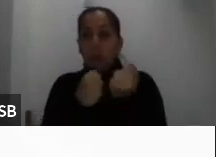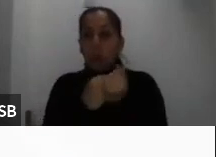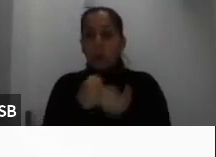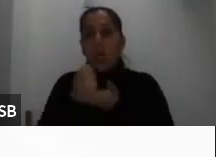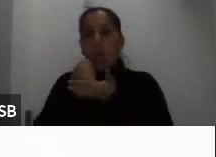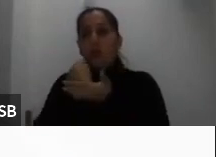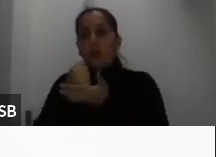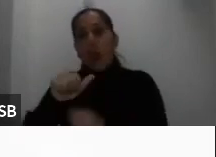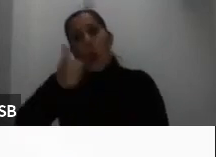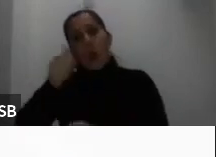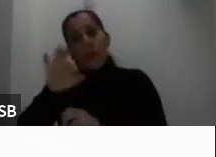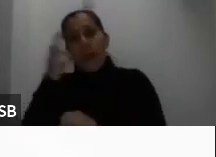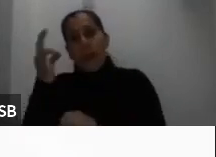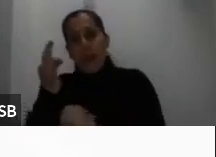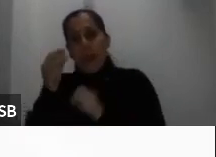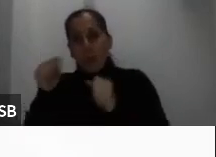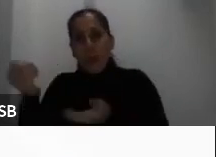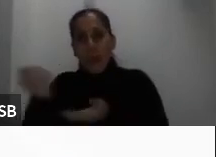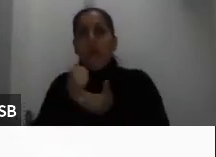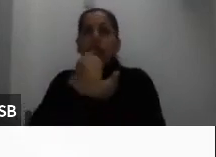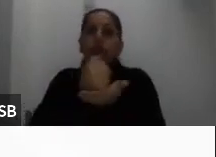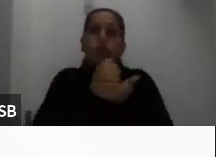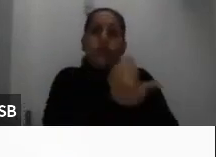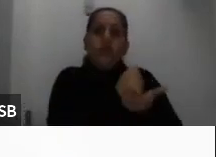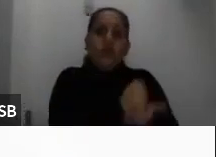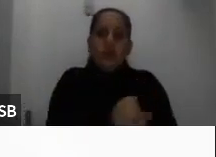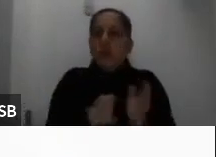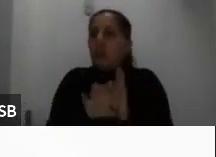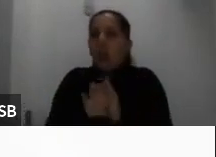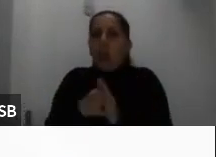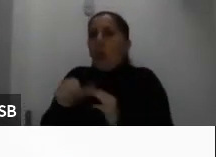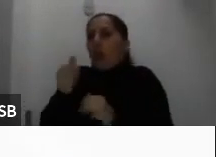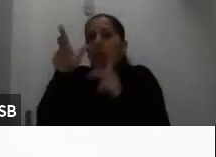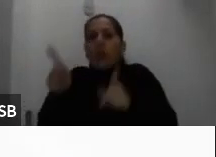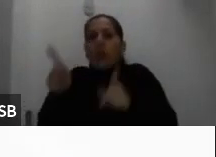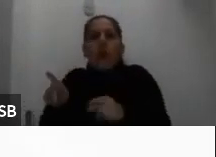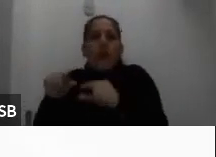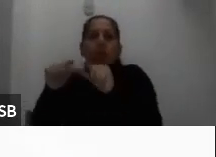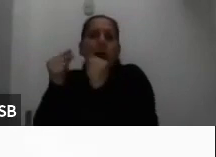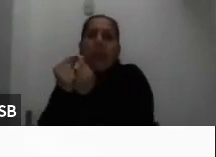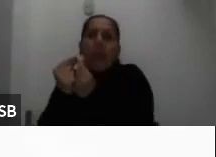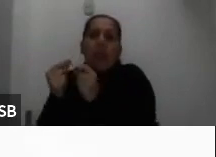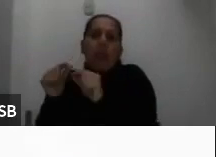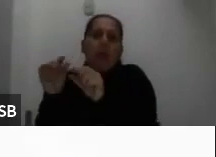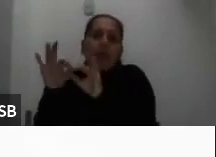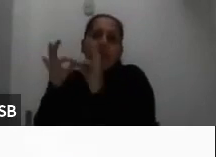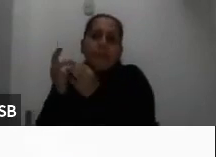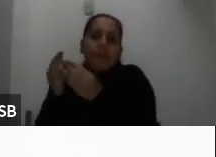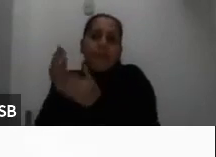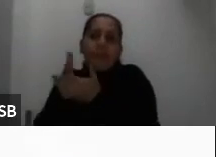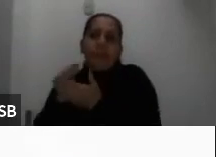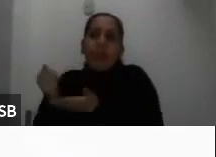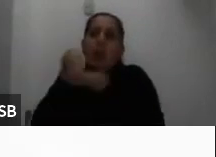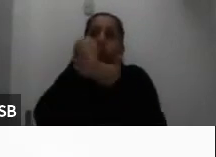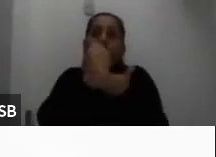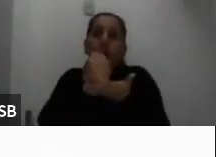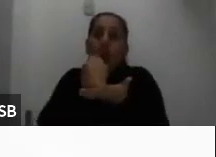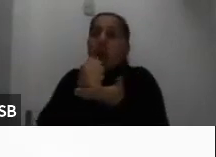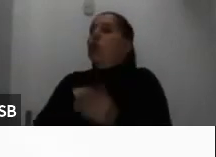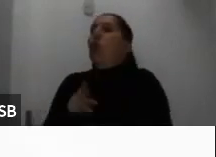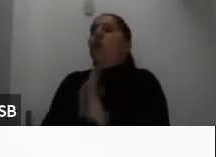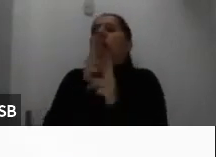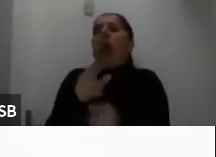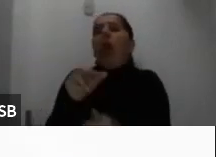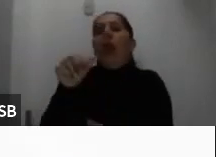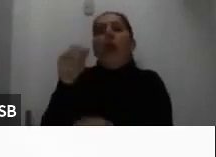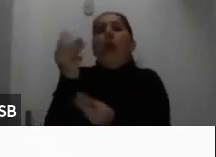o monetaria. Para ello, requerimos una carta firmada de la persona que brinda el apoyo al grupo familiar y el monto mensual